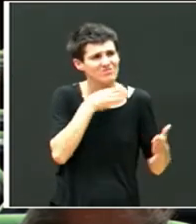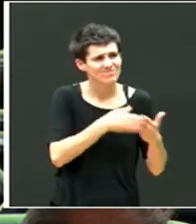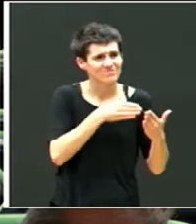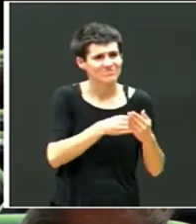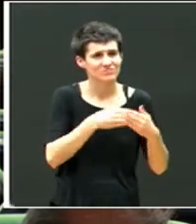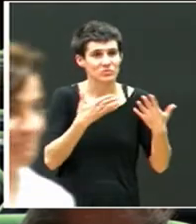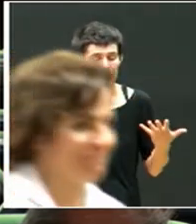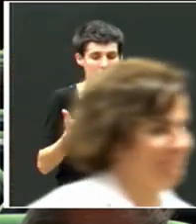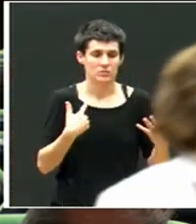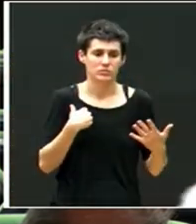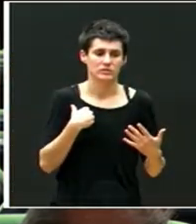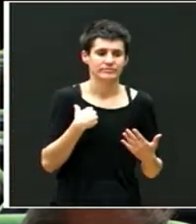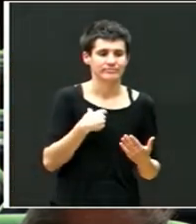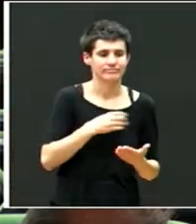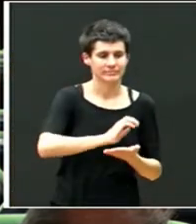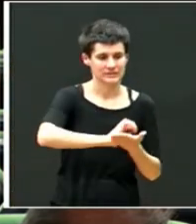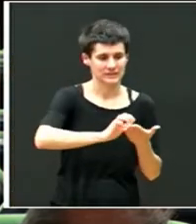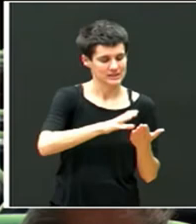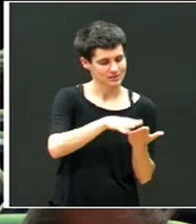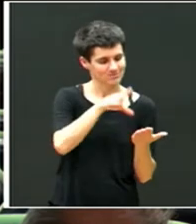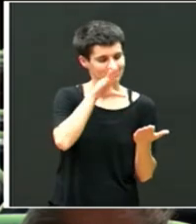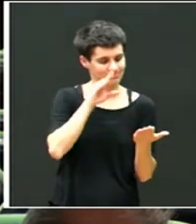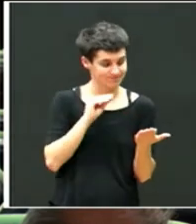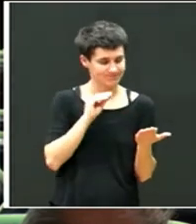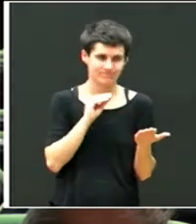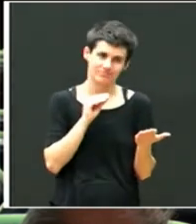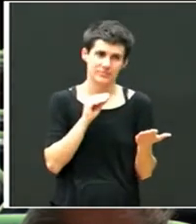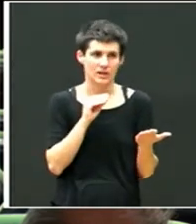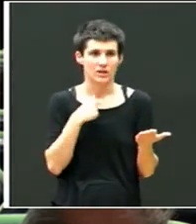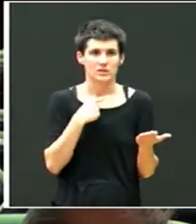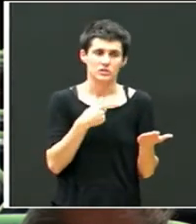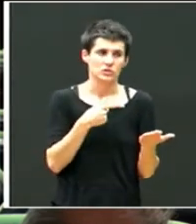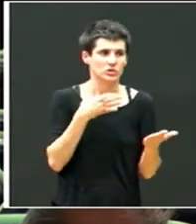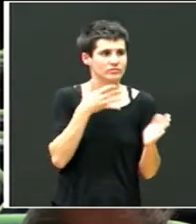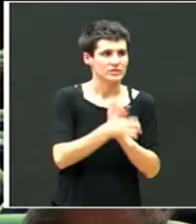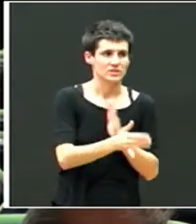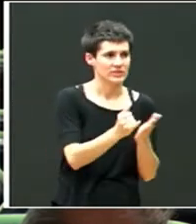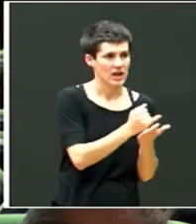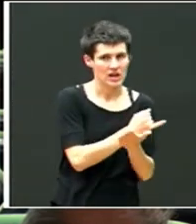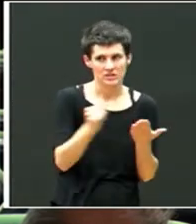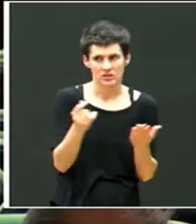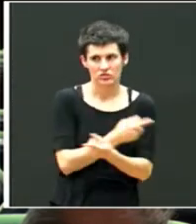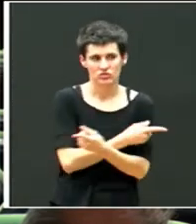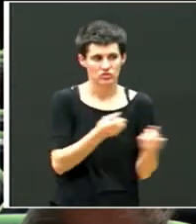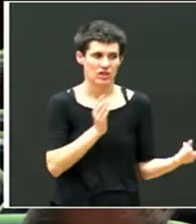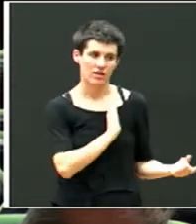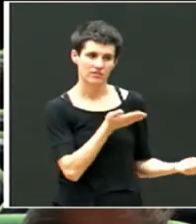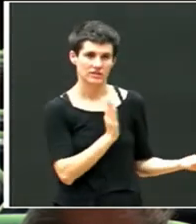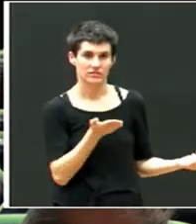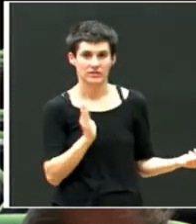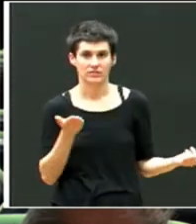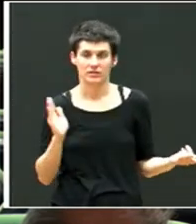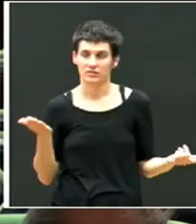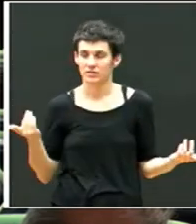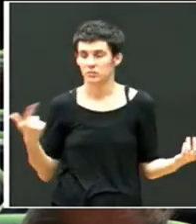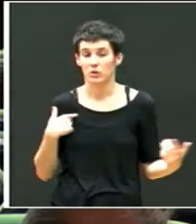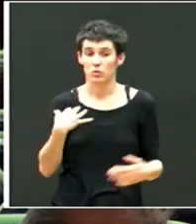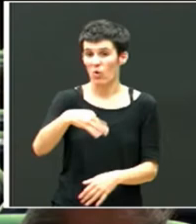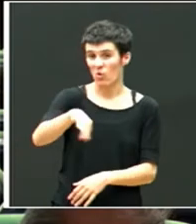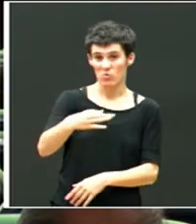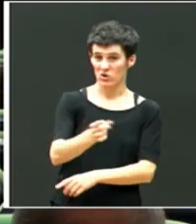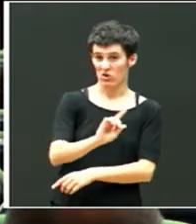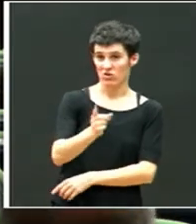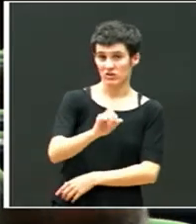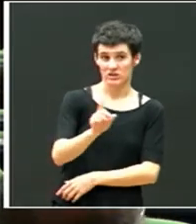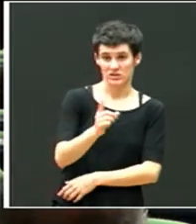en la comprensión de textos, claro. eso, de manera transversal, pues tenía incidencia en las demás áreas. Pero bueno, pues no era el único, como antes